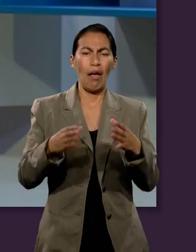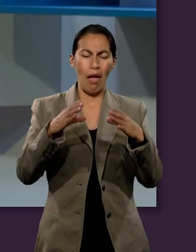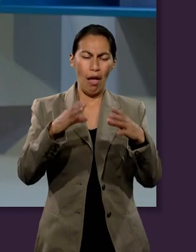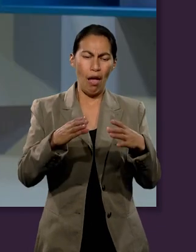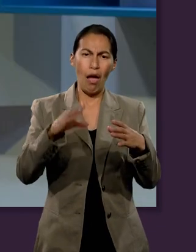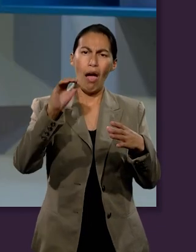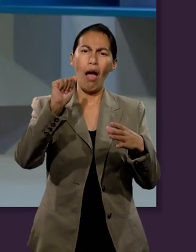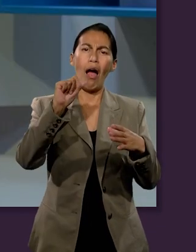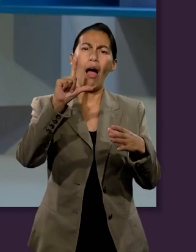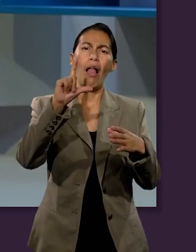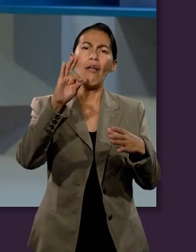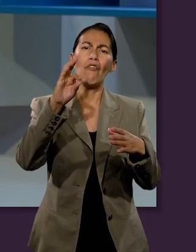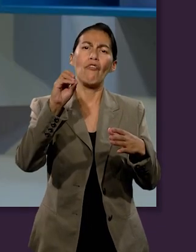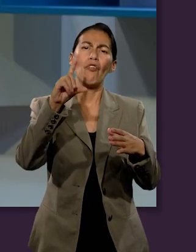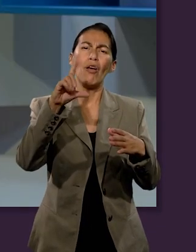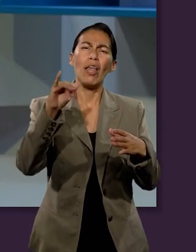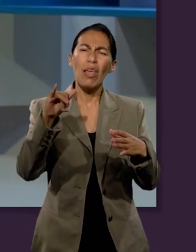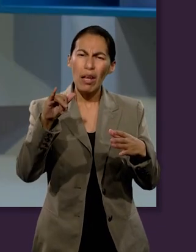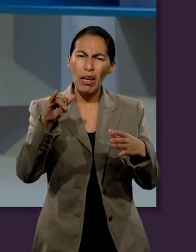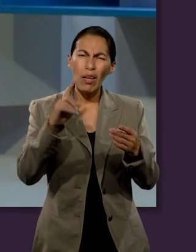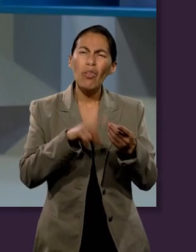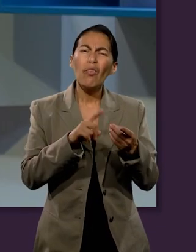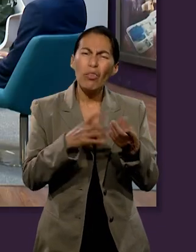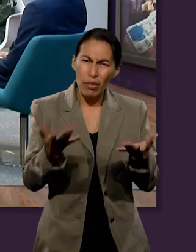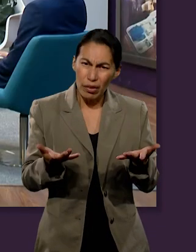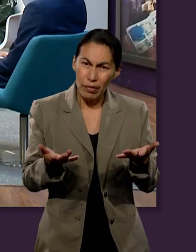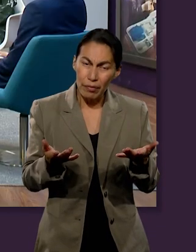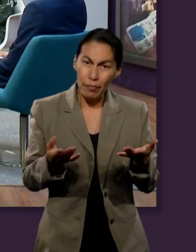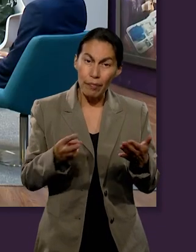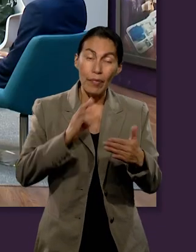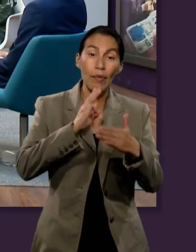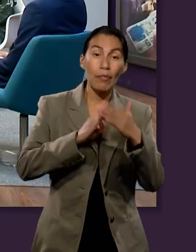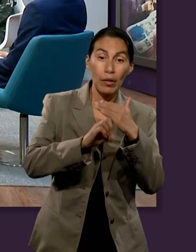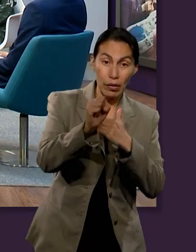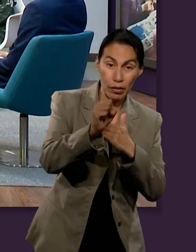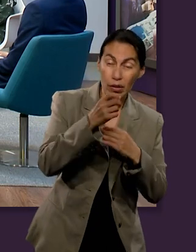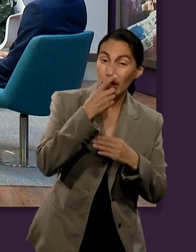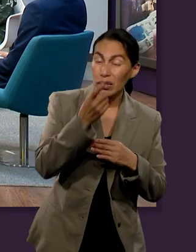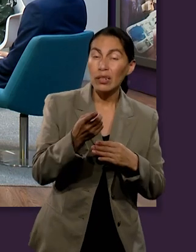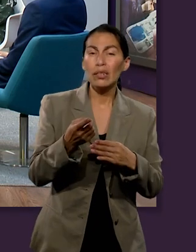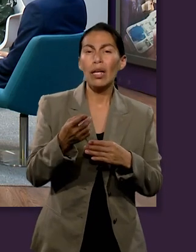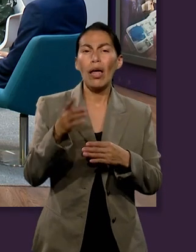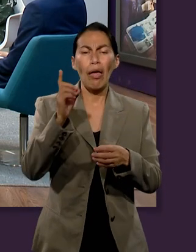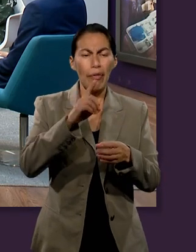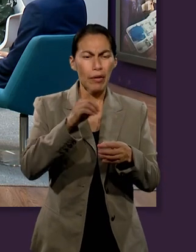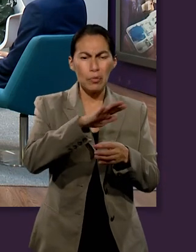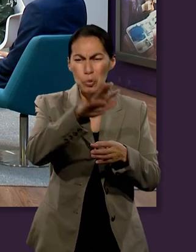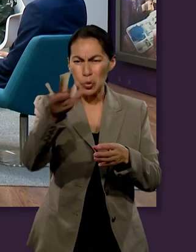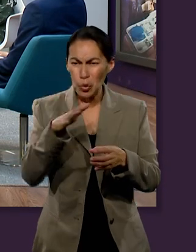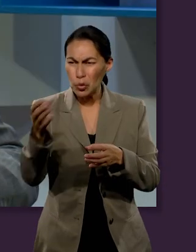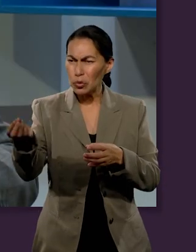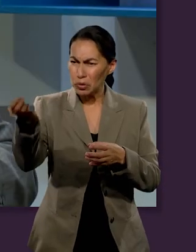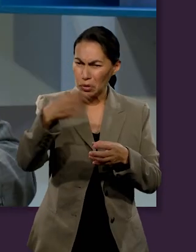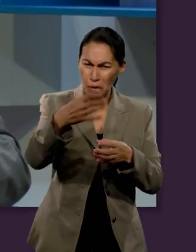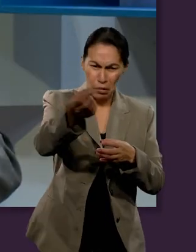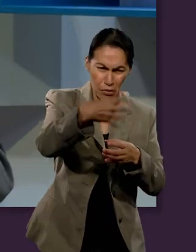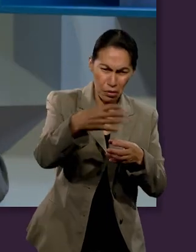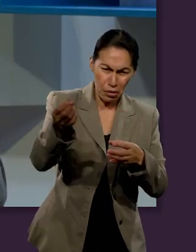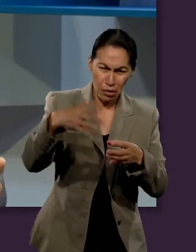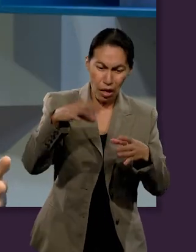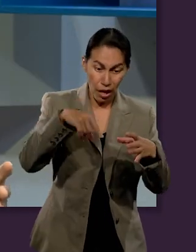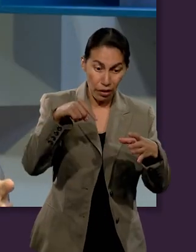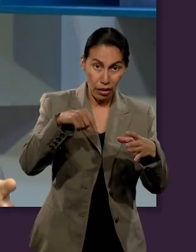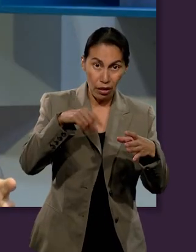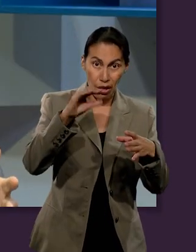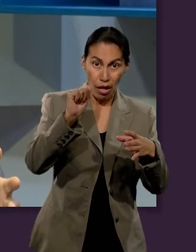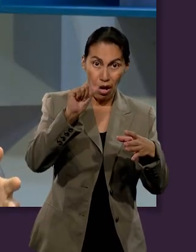¿Dónde está el alfolí? Porque Malaquías dice traer todos los diezmos al alfolí. ¿Dónde está el